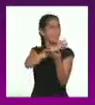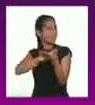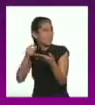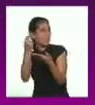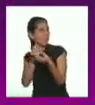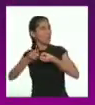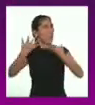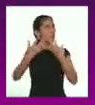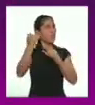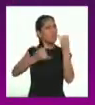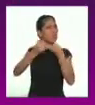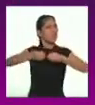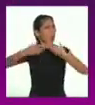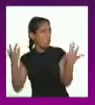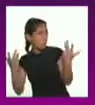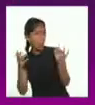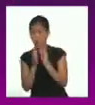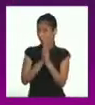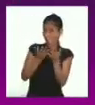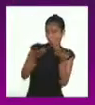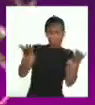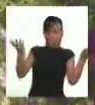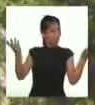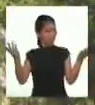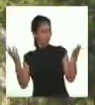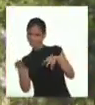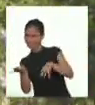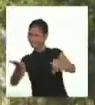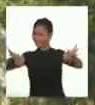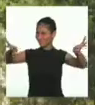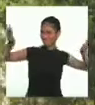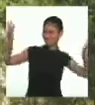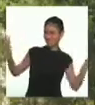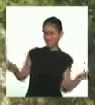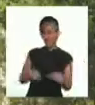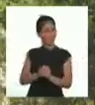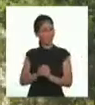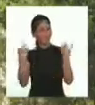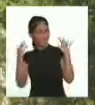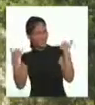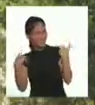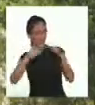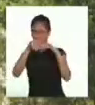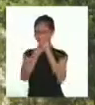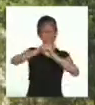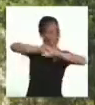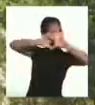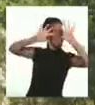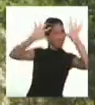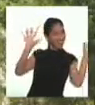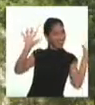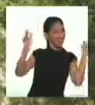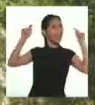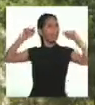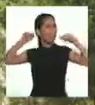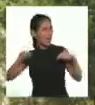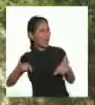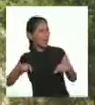escribiré cómo termina la leyenda. ¡Oh! ¡Mmm! ¡Lo tienes muy claro!